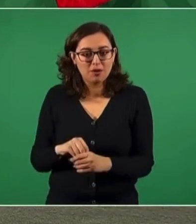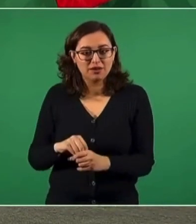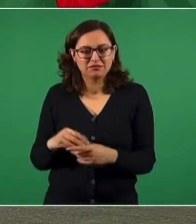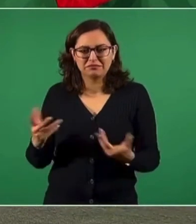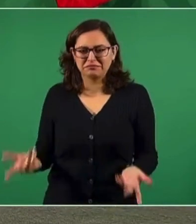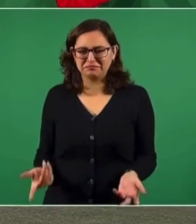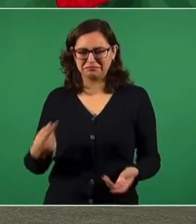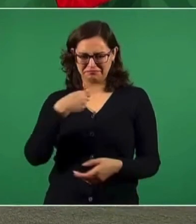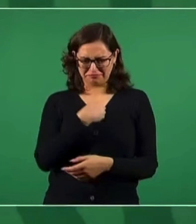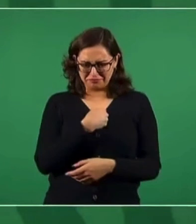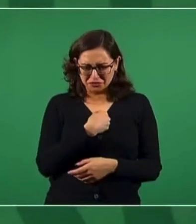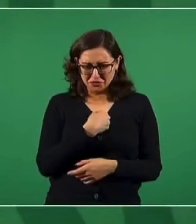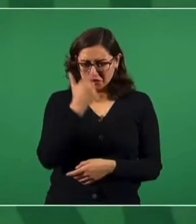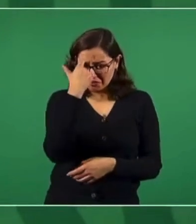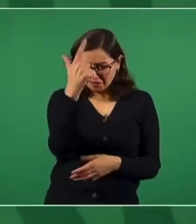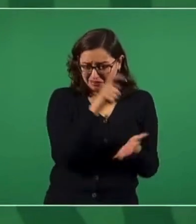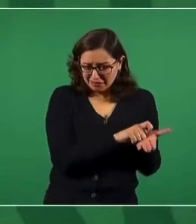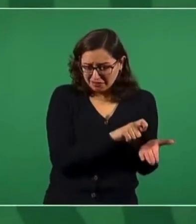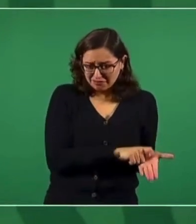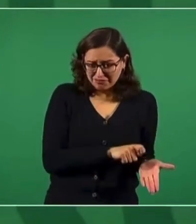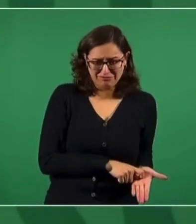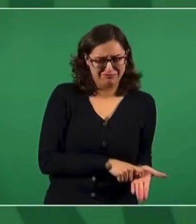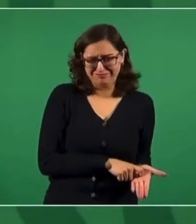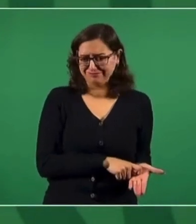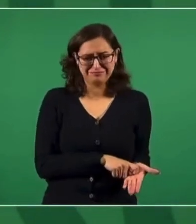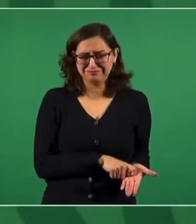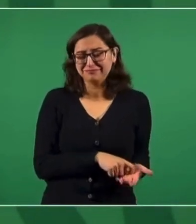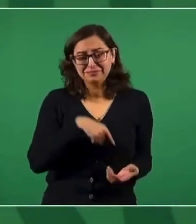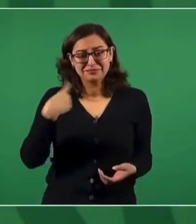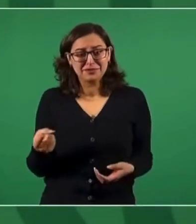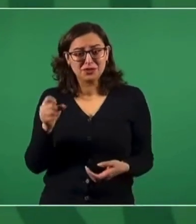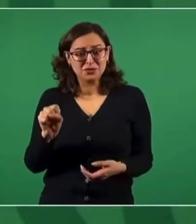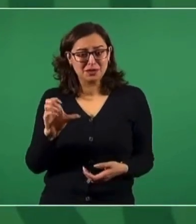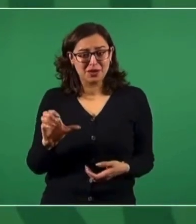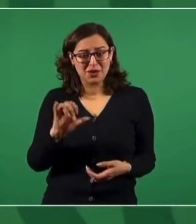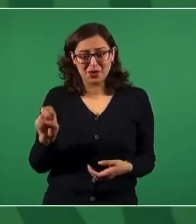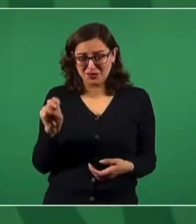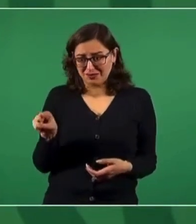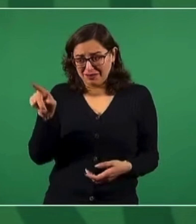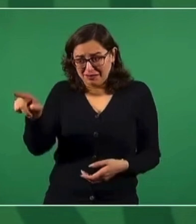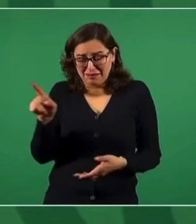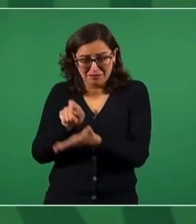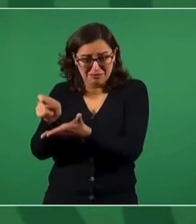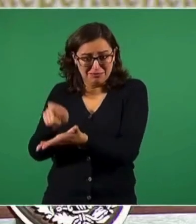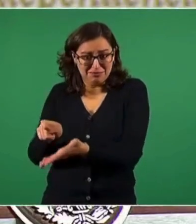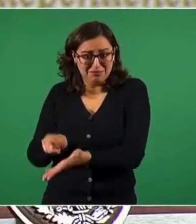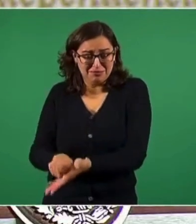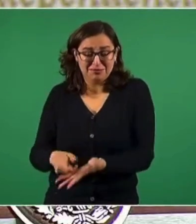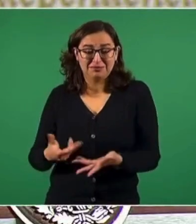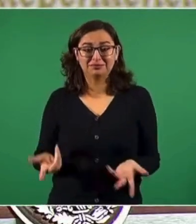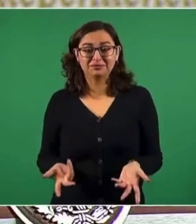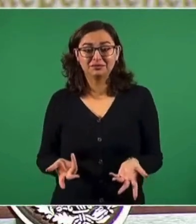nos atribuyen a nosotros la pregunta, cuando fue la Corte la que formuló la pregunta, pues estamos